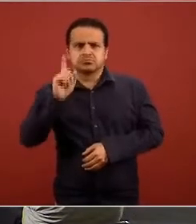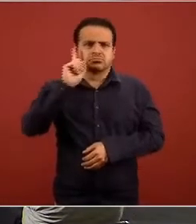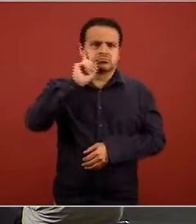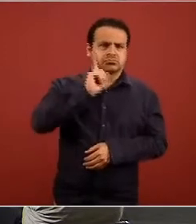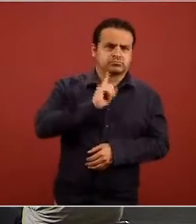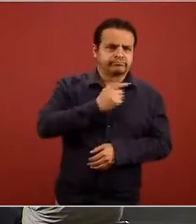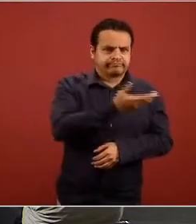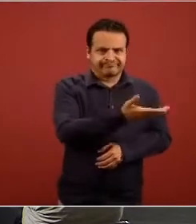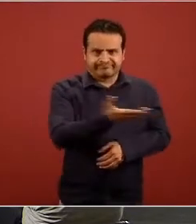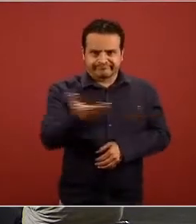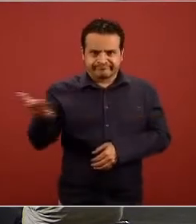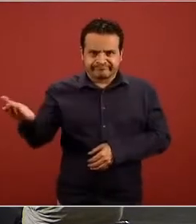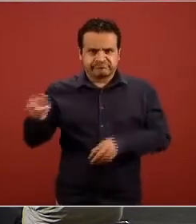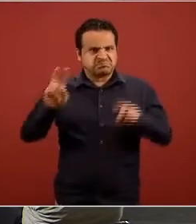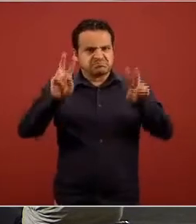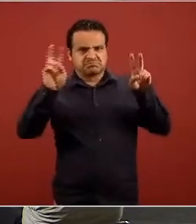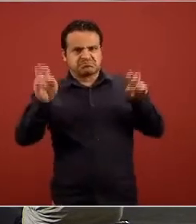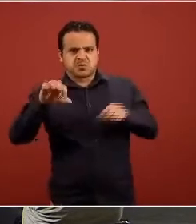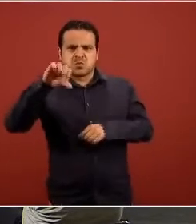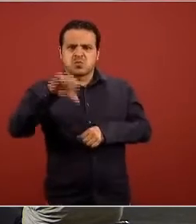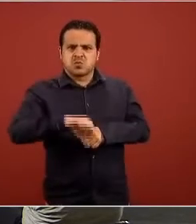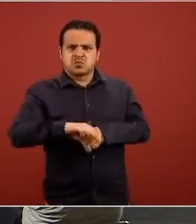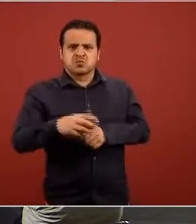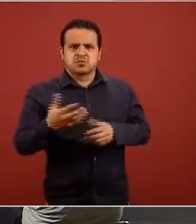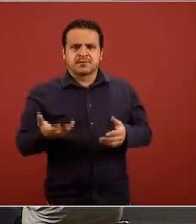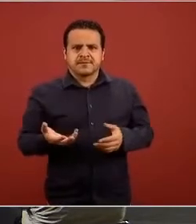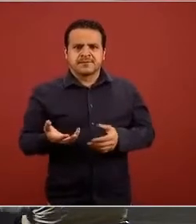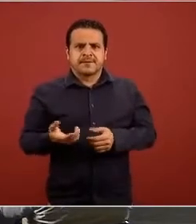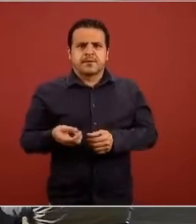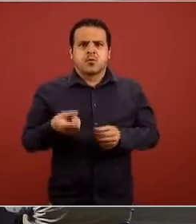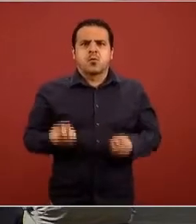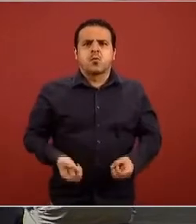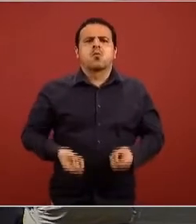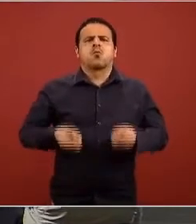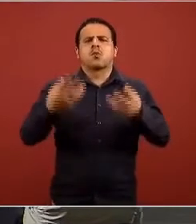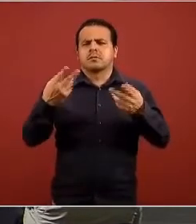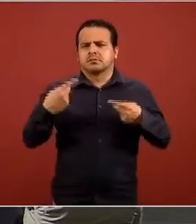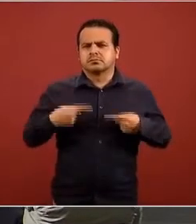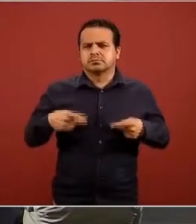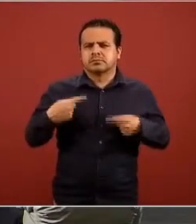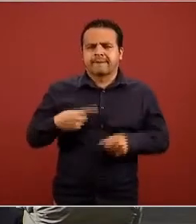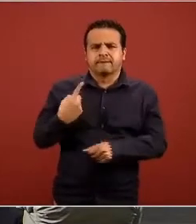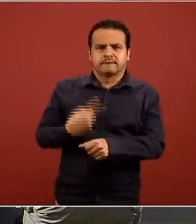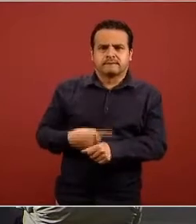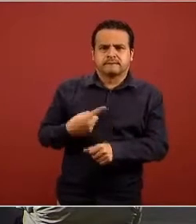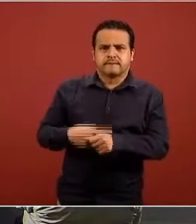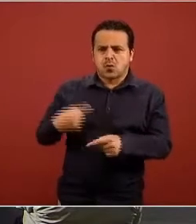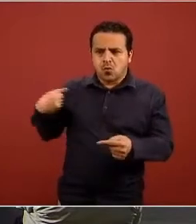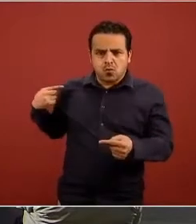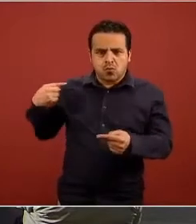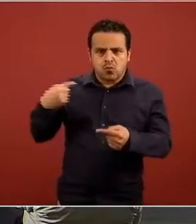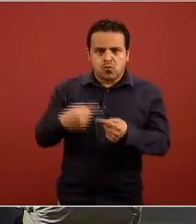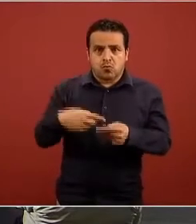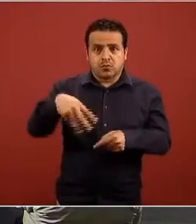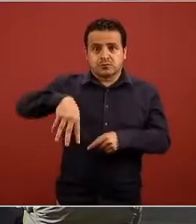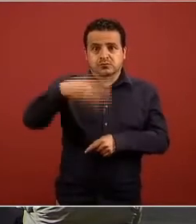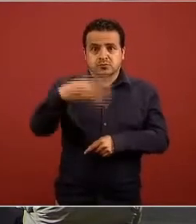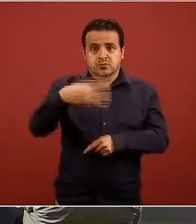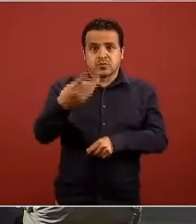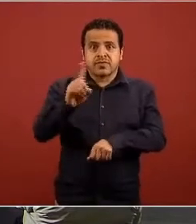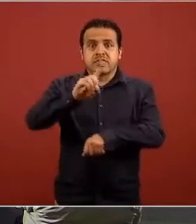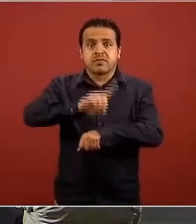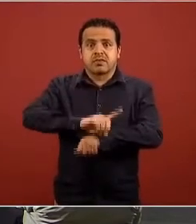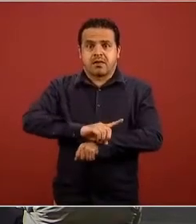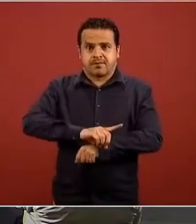ver la cantidad y por lo tanto la proporción también de casos confirmados en los últimos 14 días es decir que iniciaron